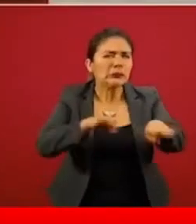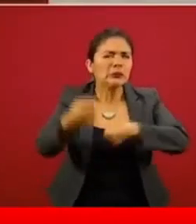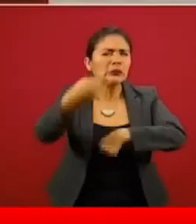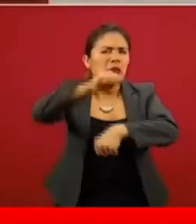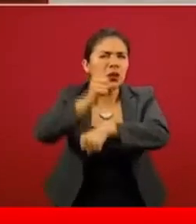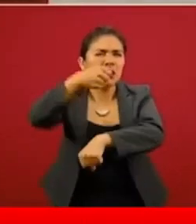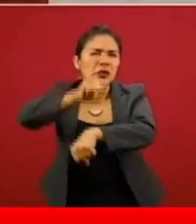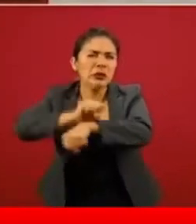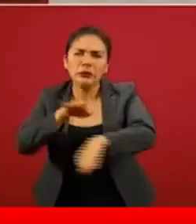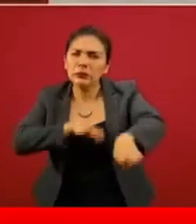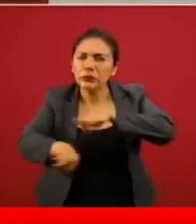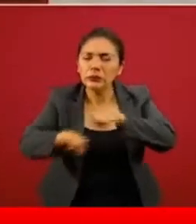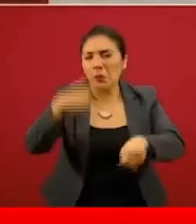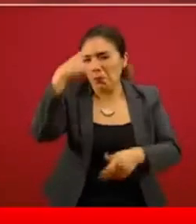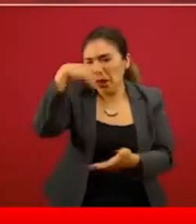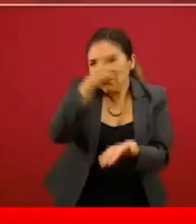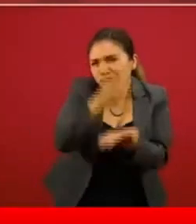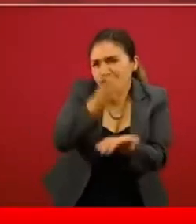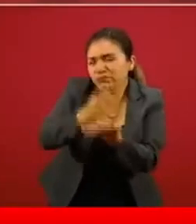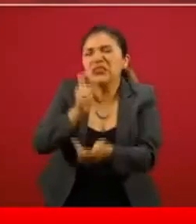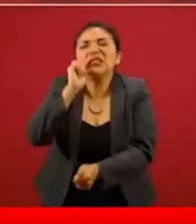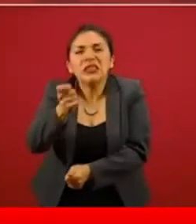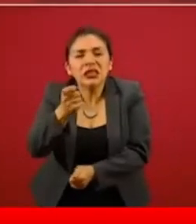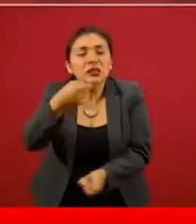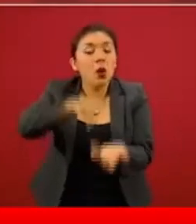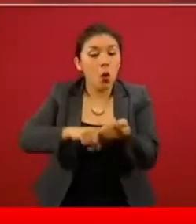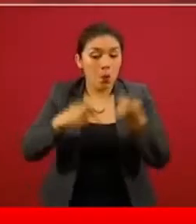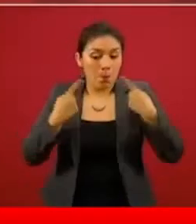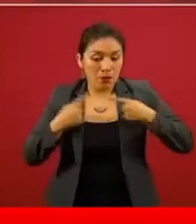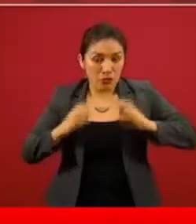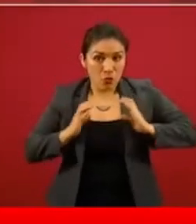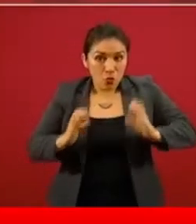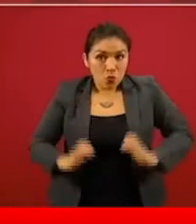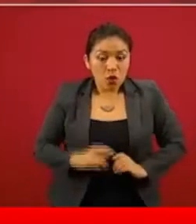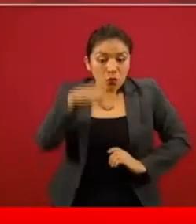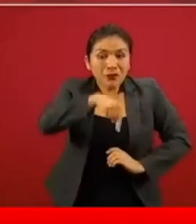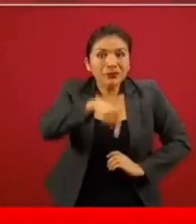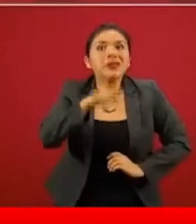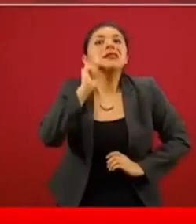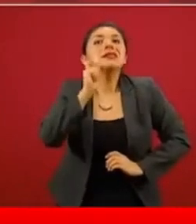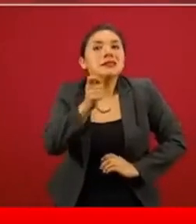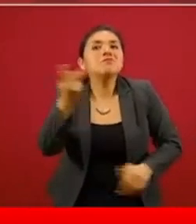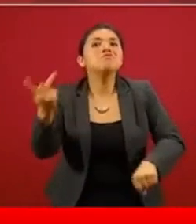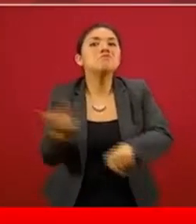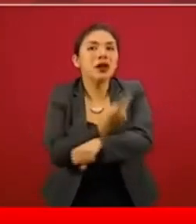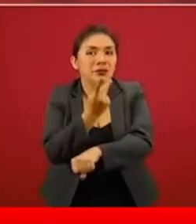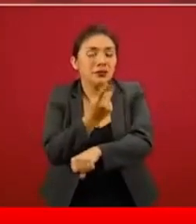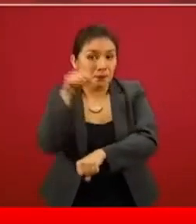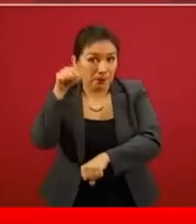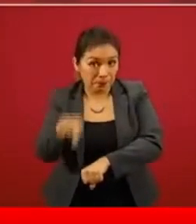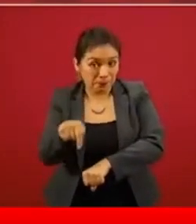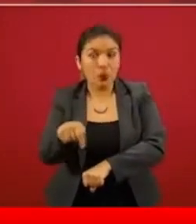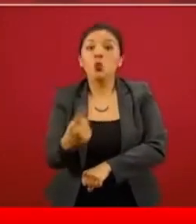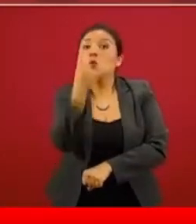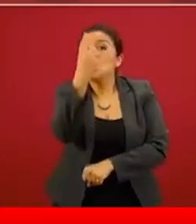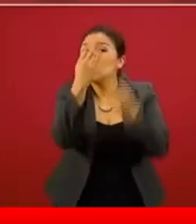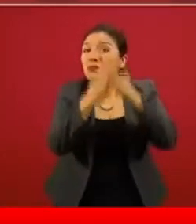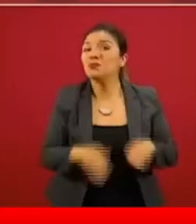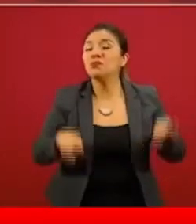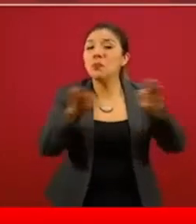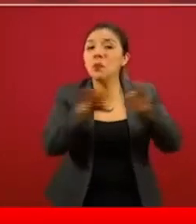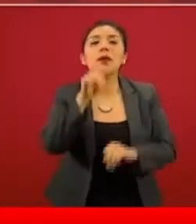para identificar todos los aspectos que tienen que ver con la disposición de restos finales. Un elemento muy crucial